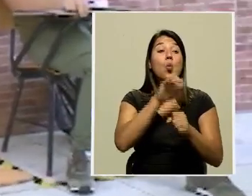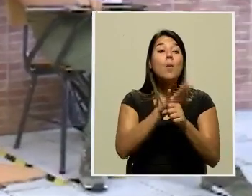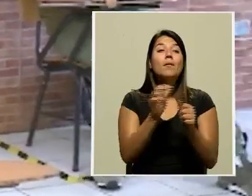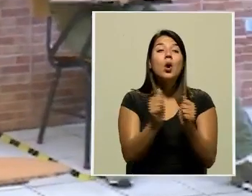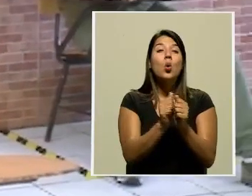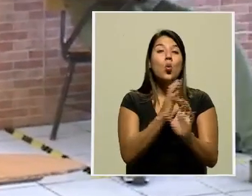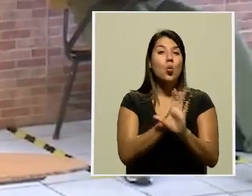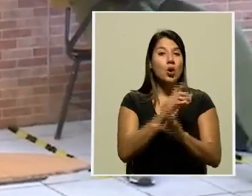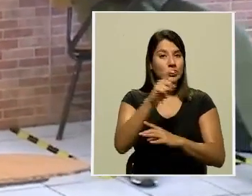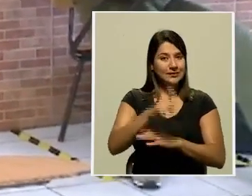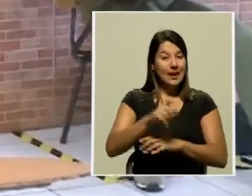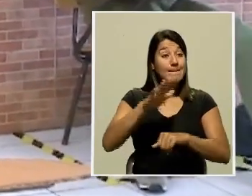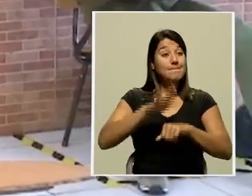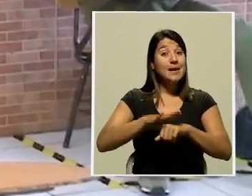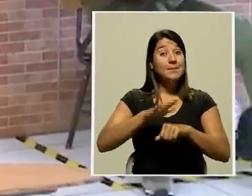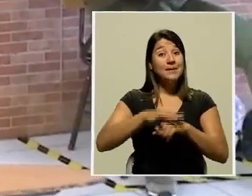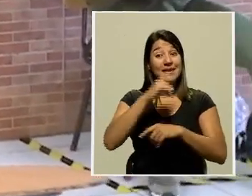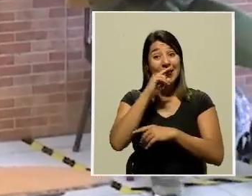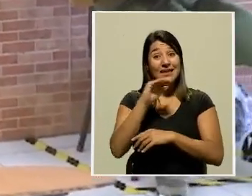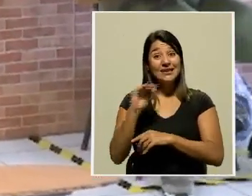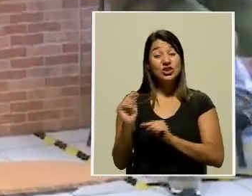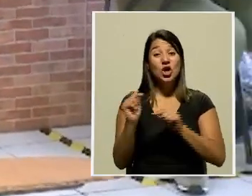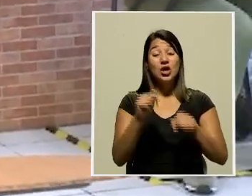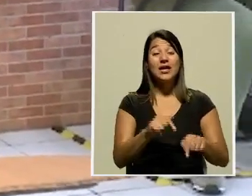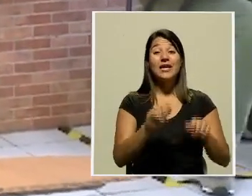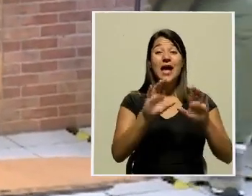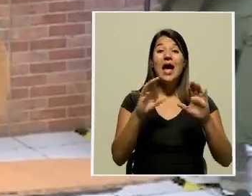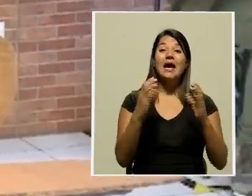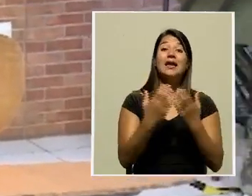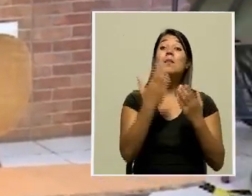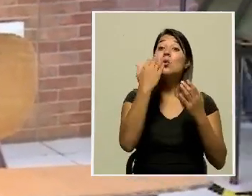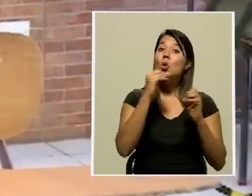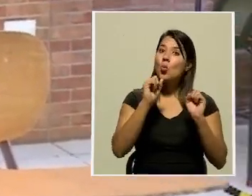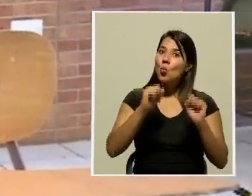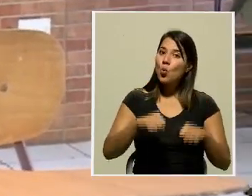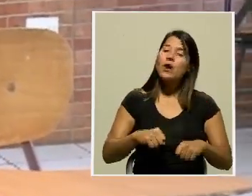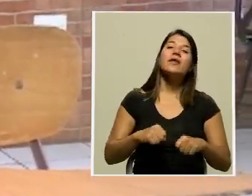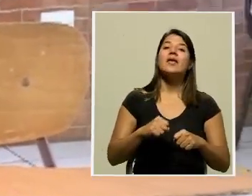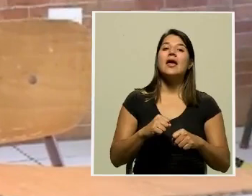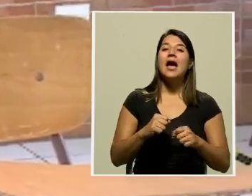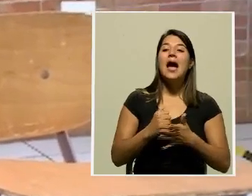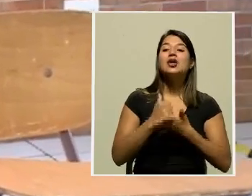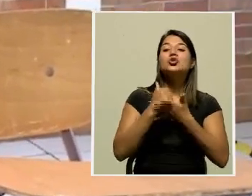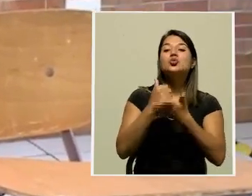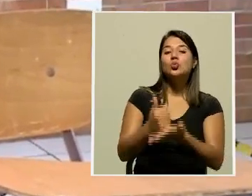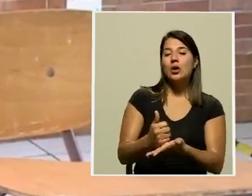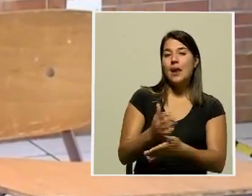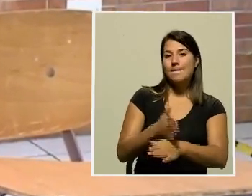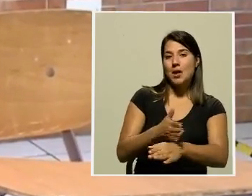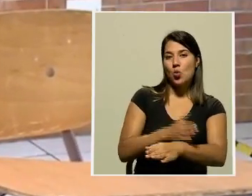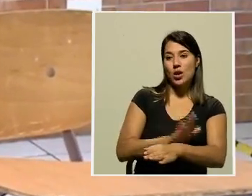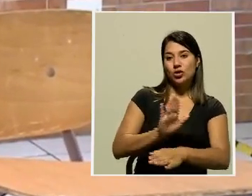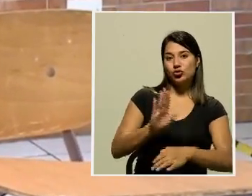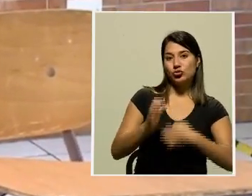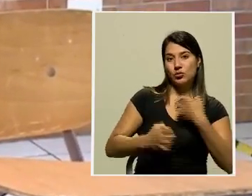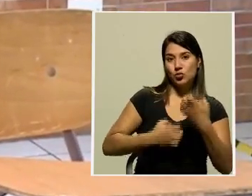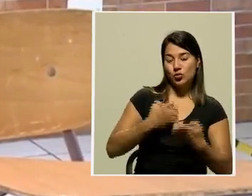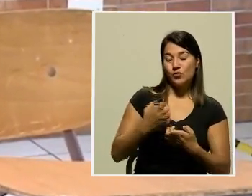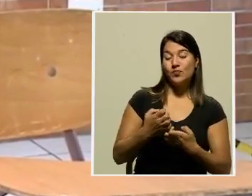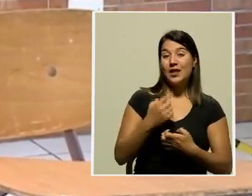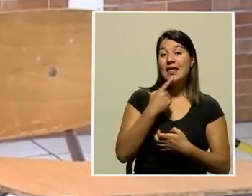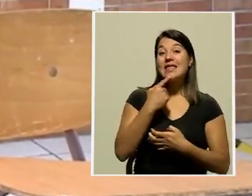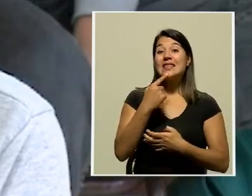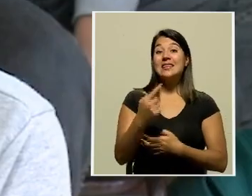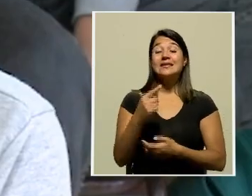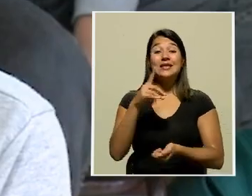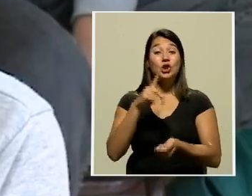niños asistir a las lecciones, ya que puede generar un impacto positivo en el área emocional de los menores. Figueroa también recordó que se